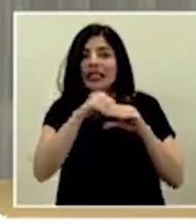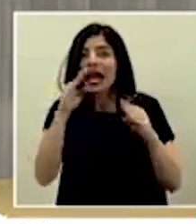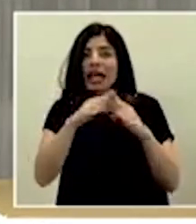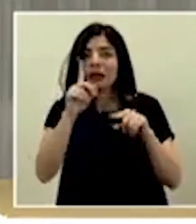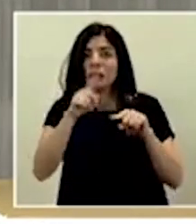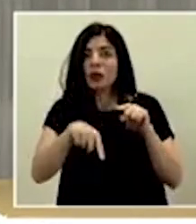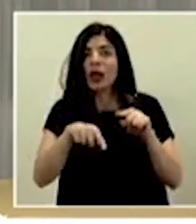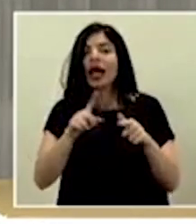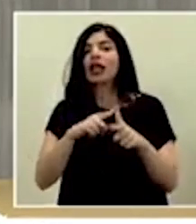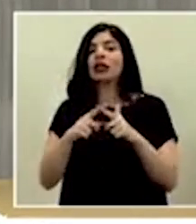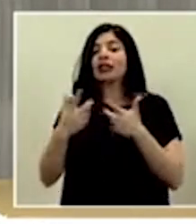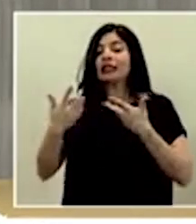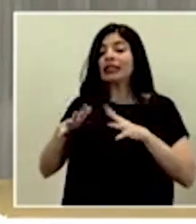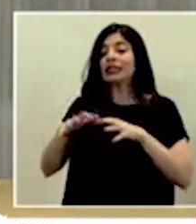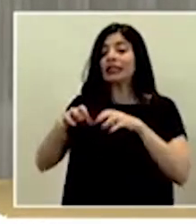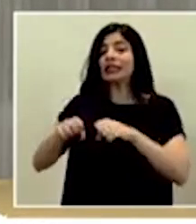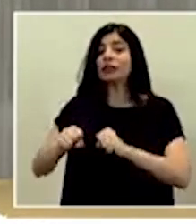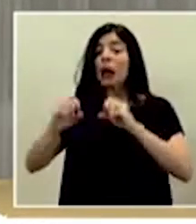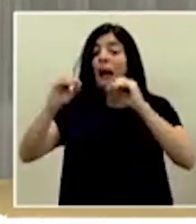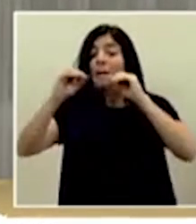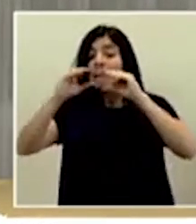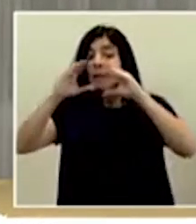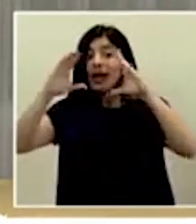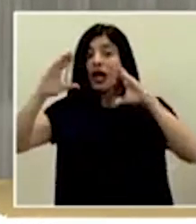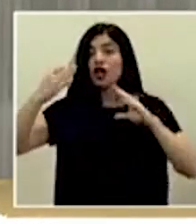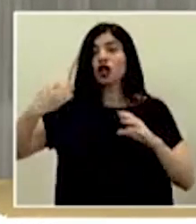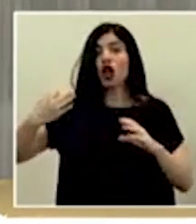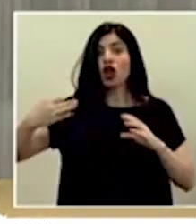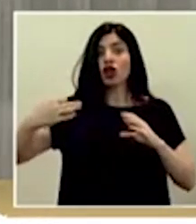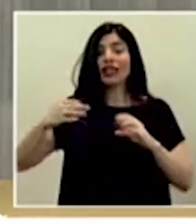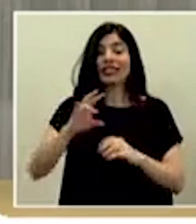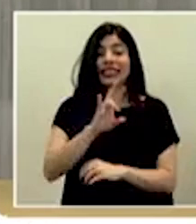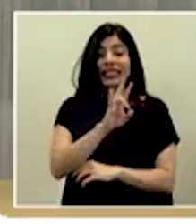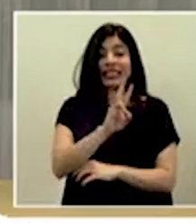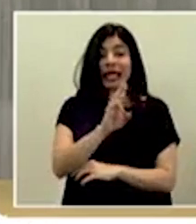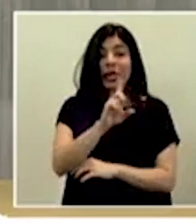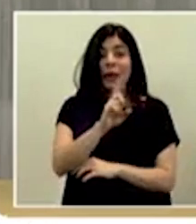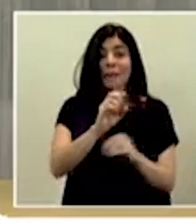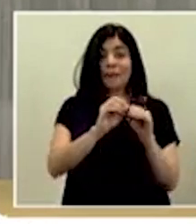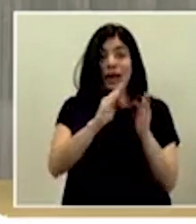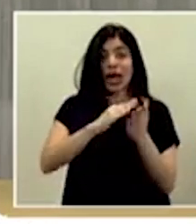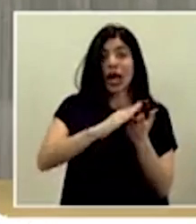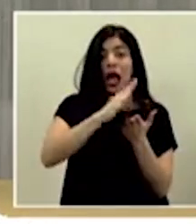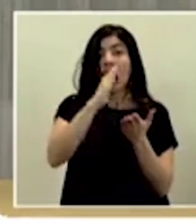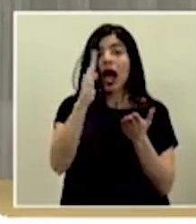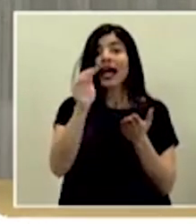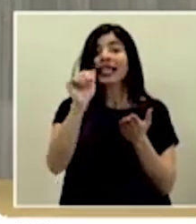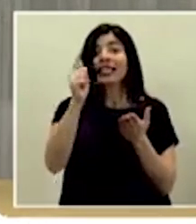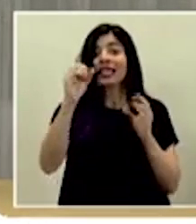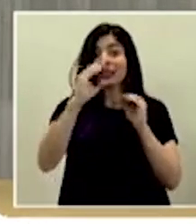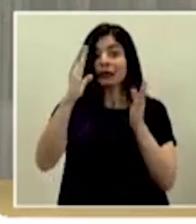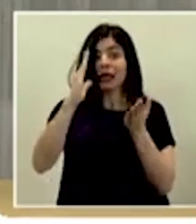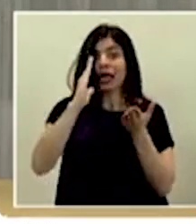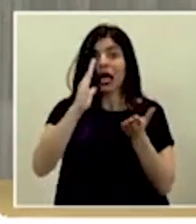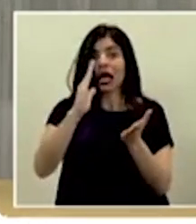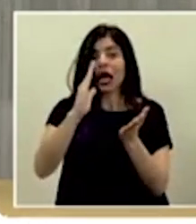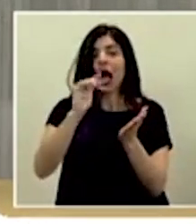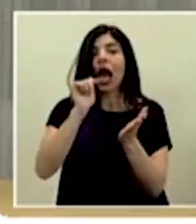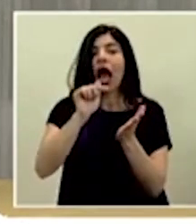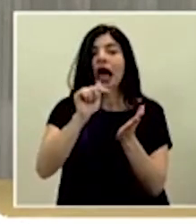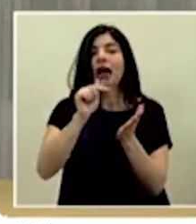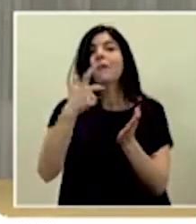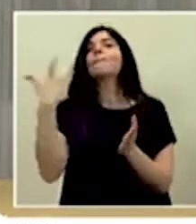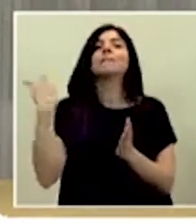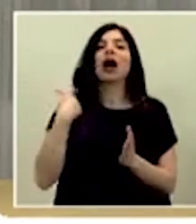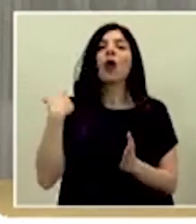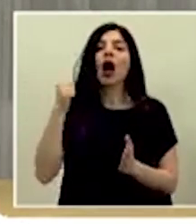reservado para la mañana de todos los días de siete y media a diez de la mañana solo vacunar